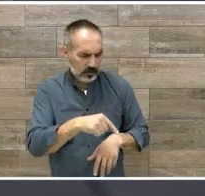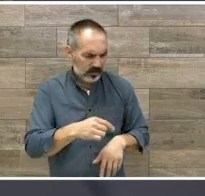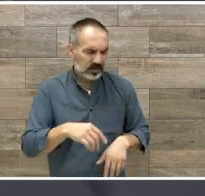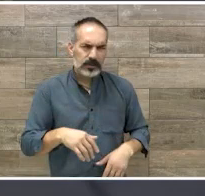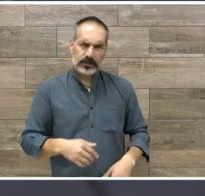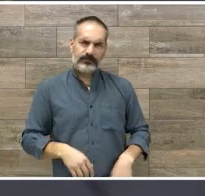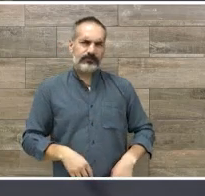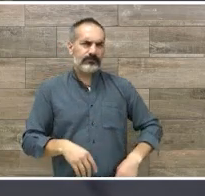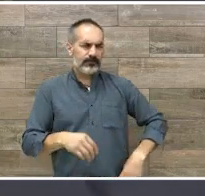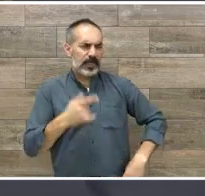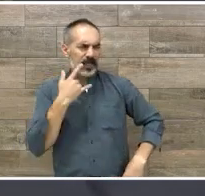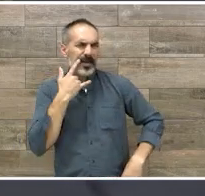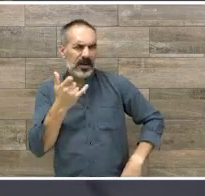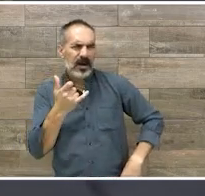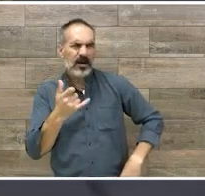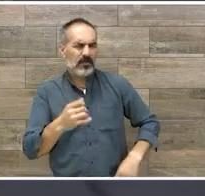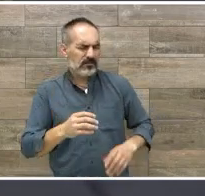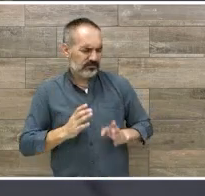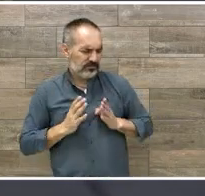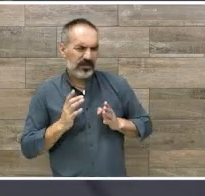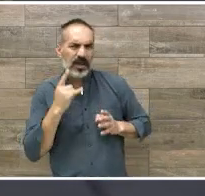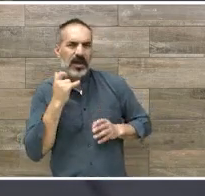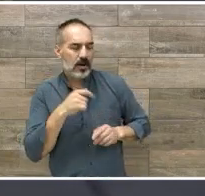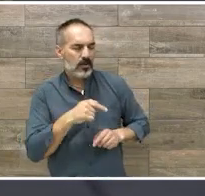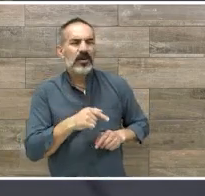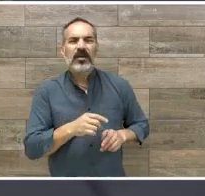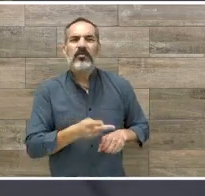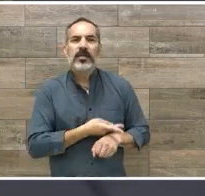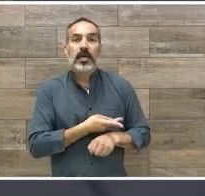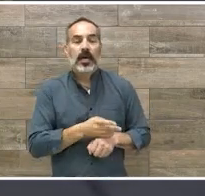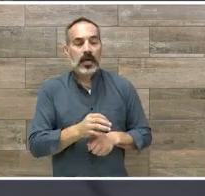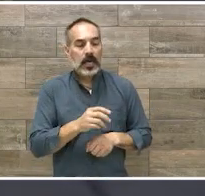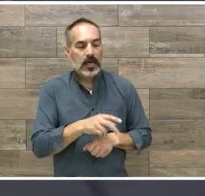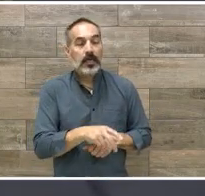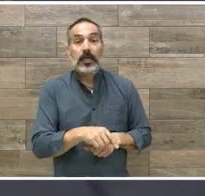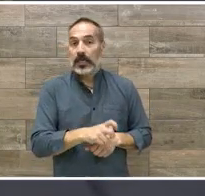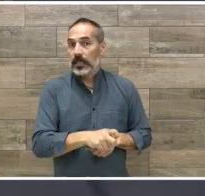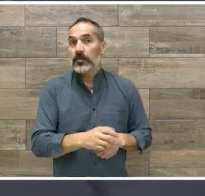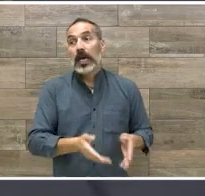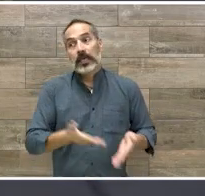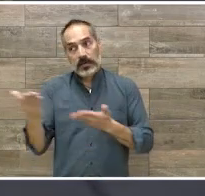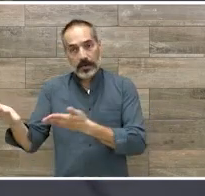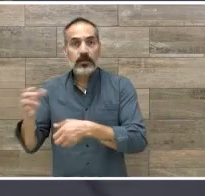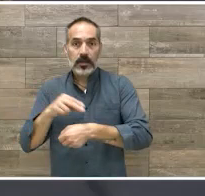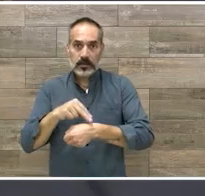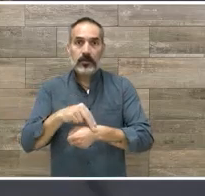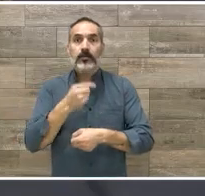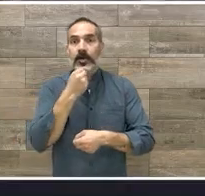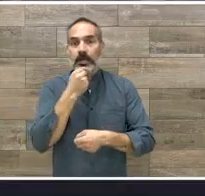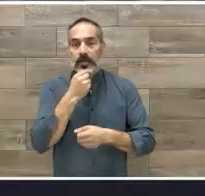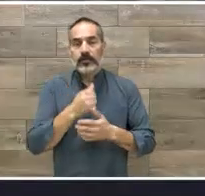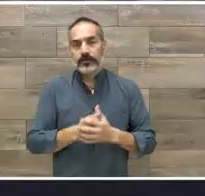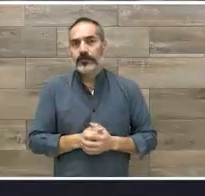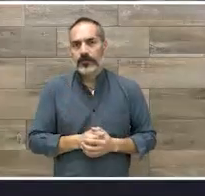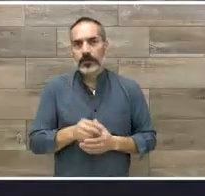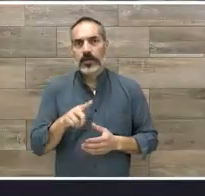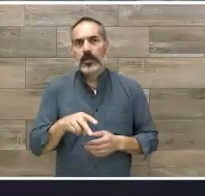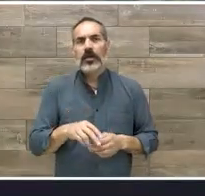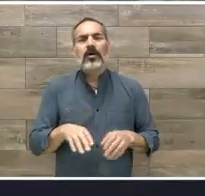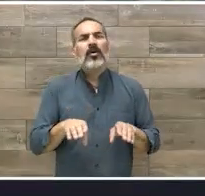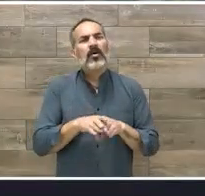manera tengo que orientar el caminito para llegar a la rehabilitación pediátrica? Claro, esta es una pregunta que